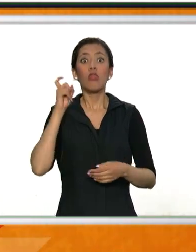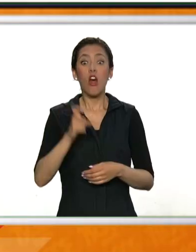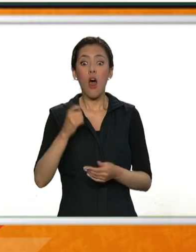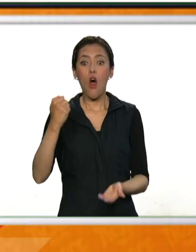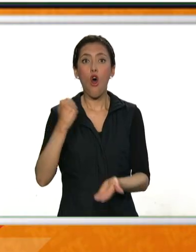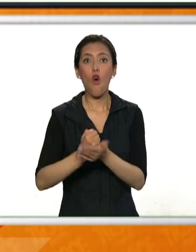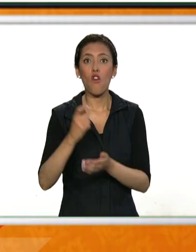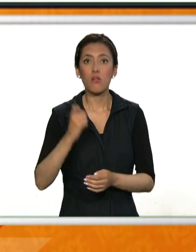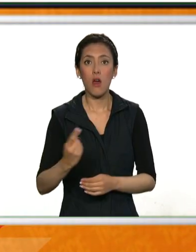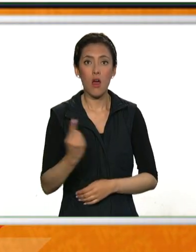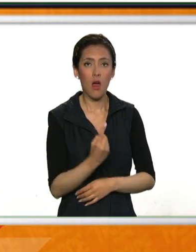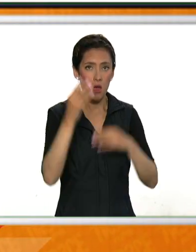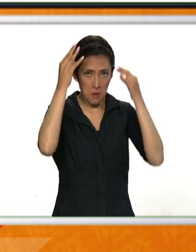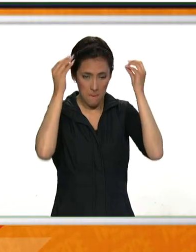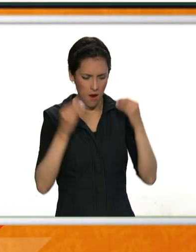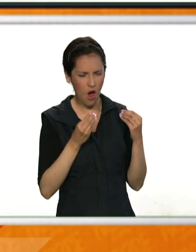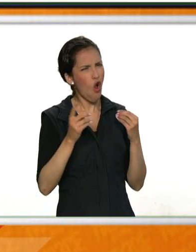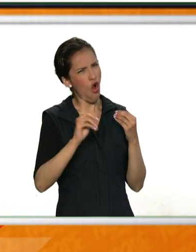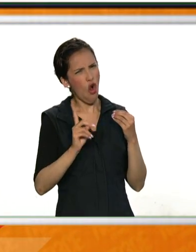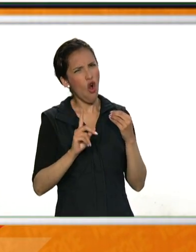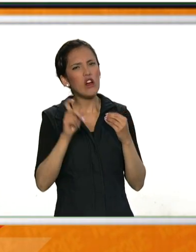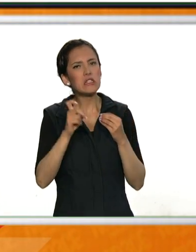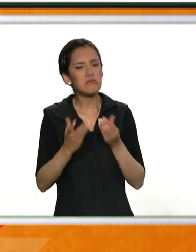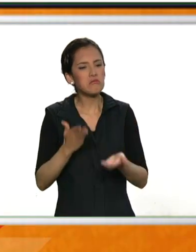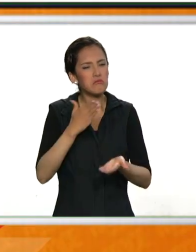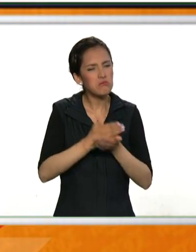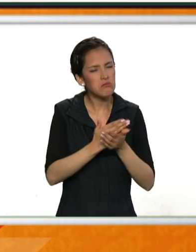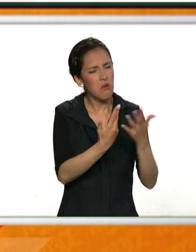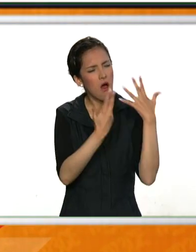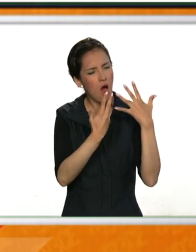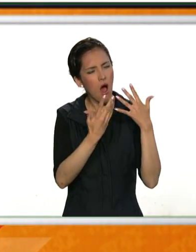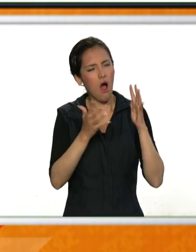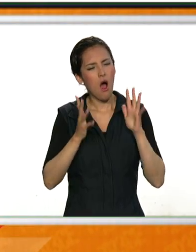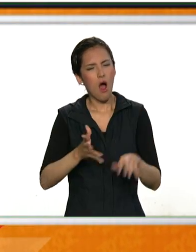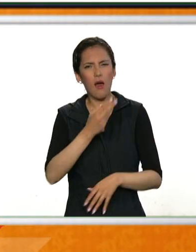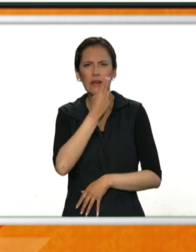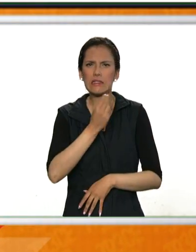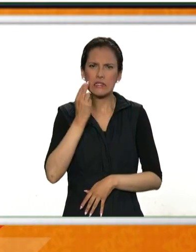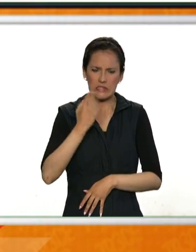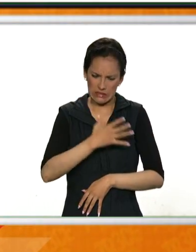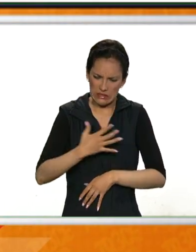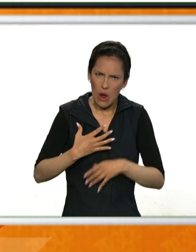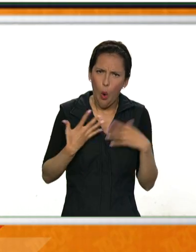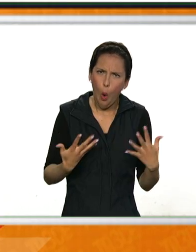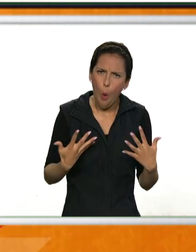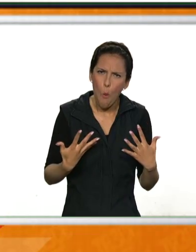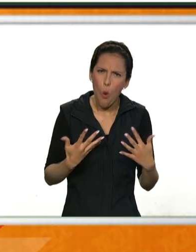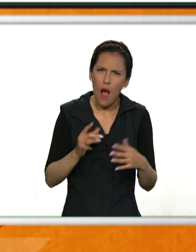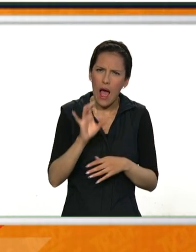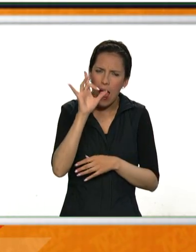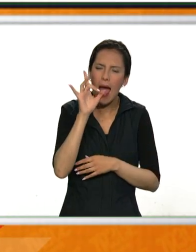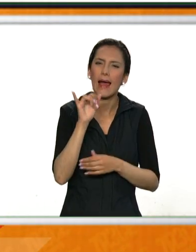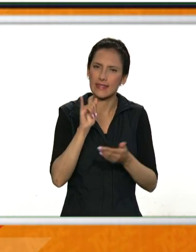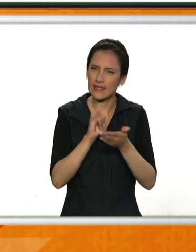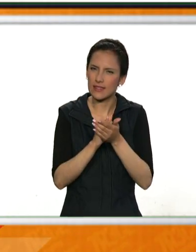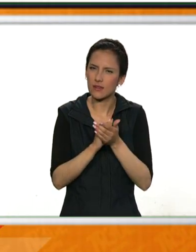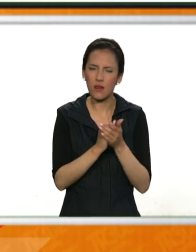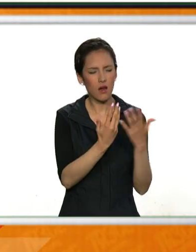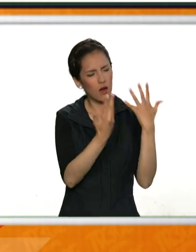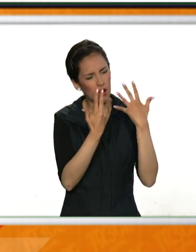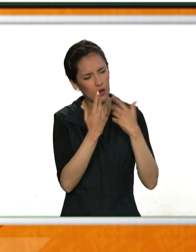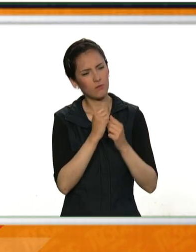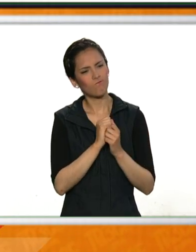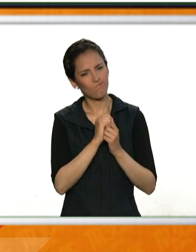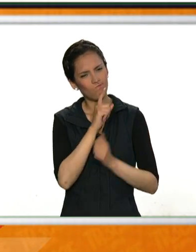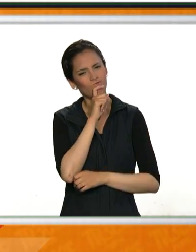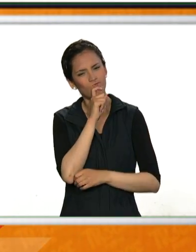cabello, sino hacernos conscientes de la realidad del cáncer de mama y de lo que podemos hacer para contribuir, pues no solo a que todos